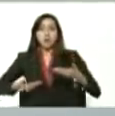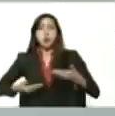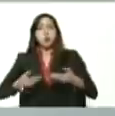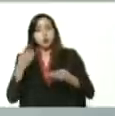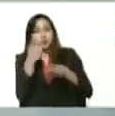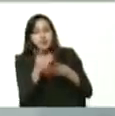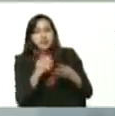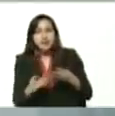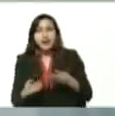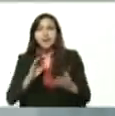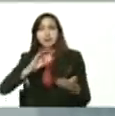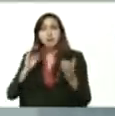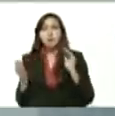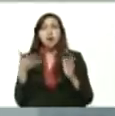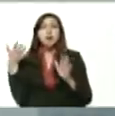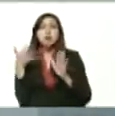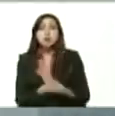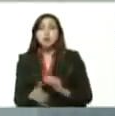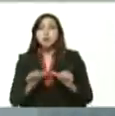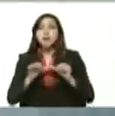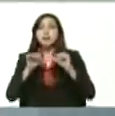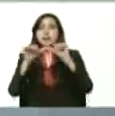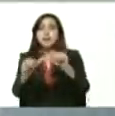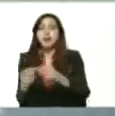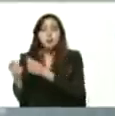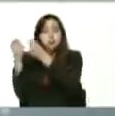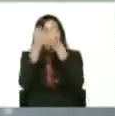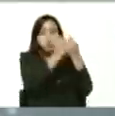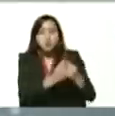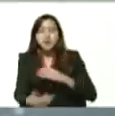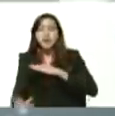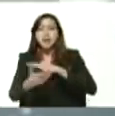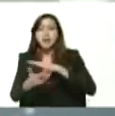morales sobre el avance de la economía digital,